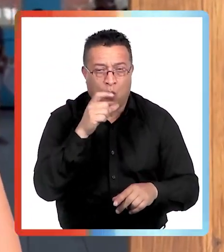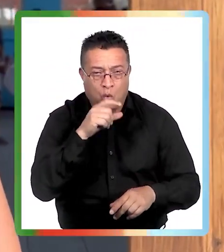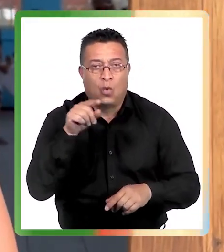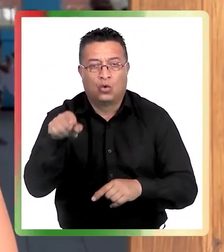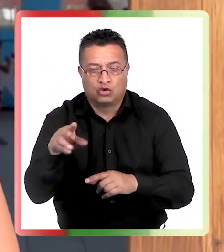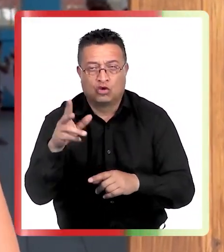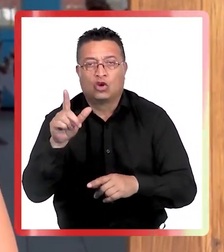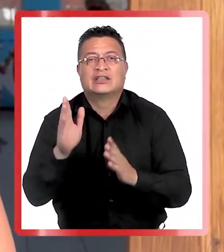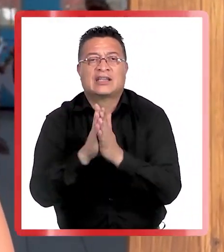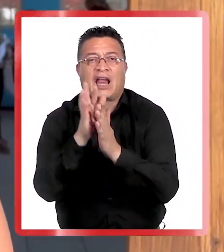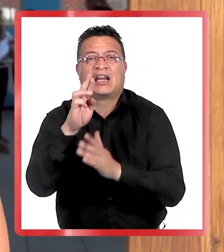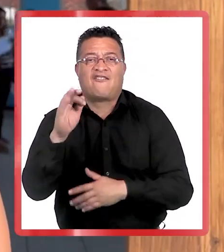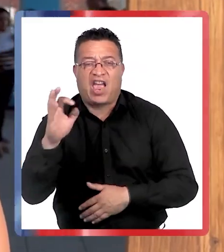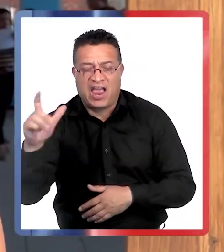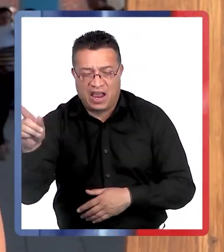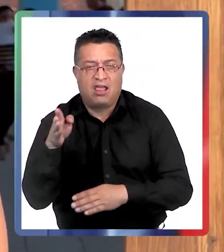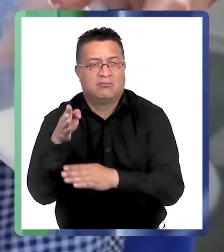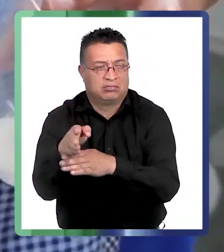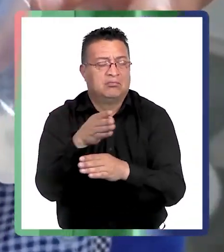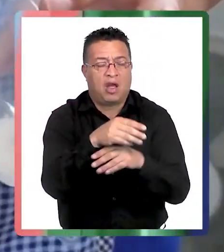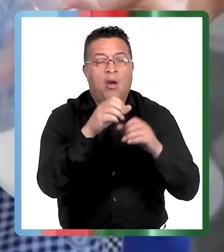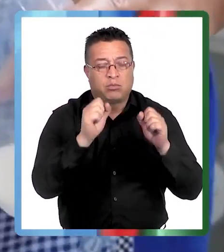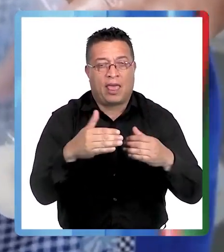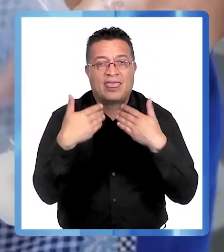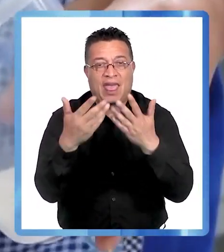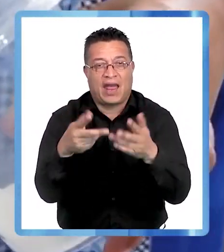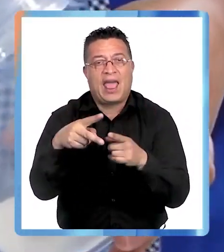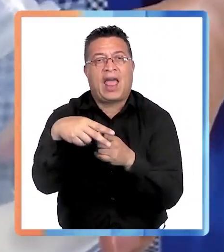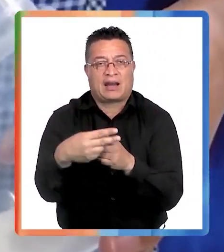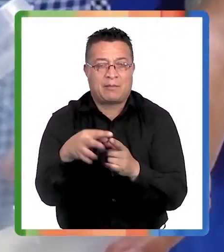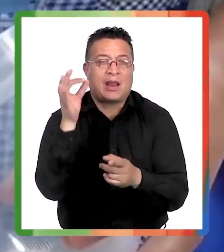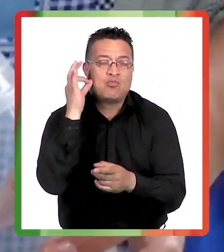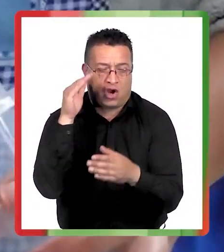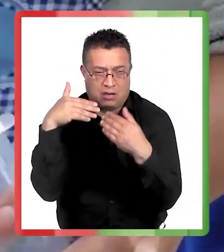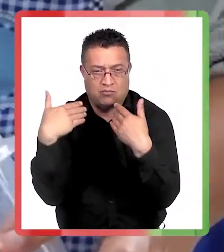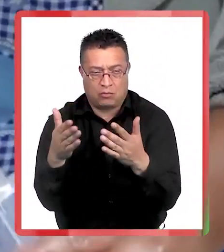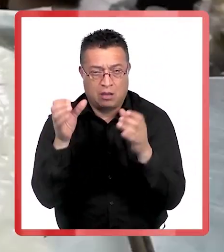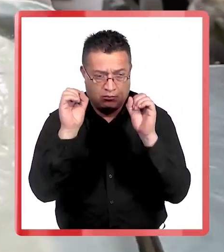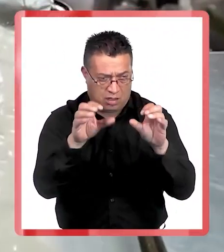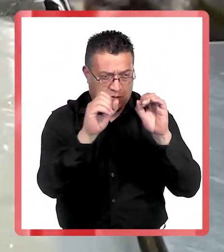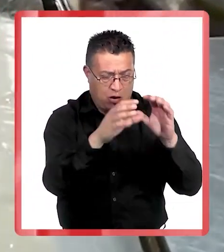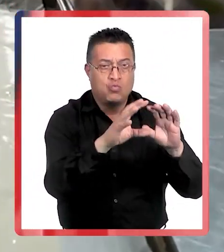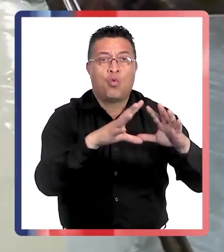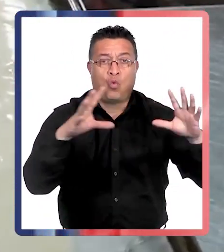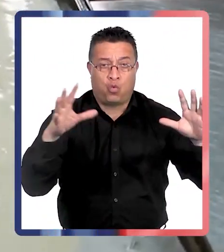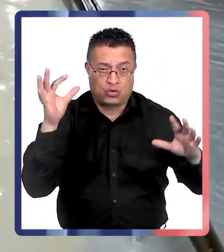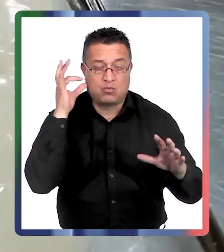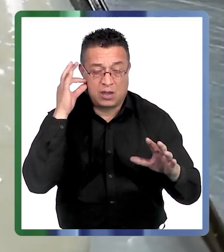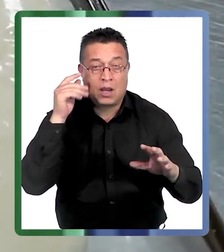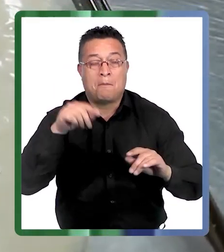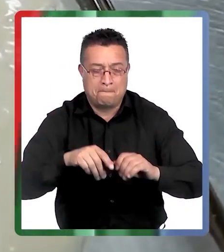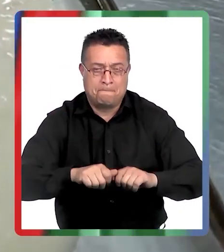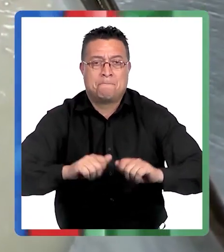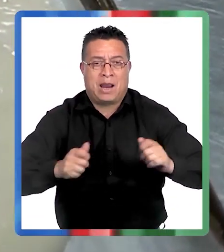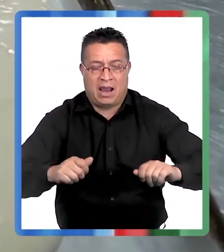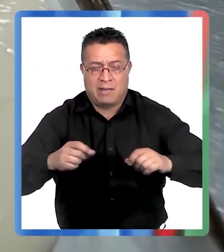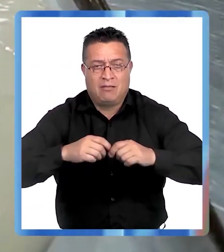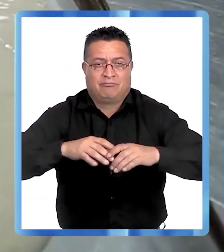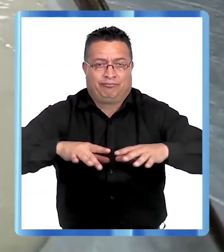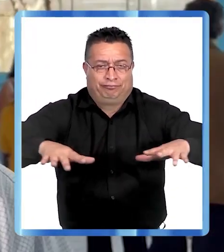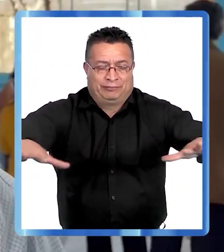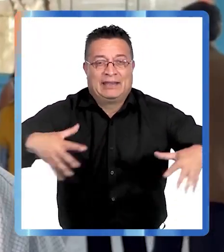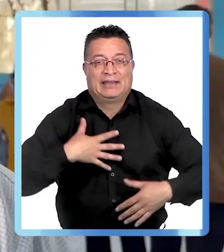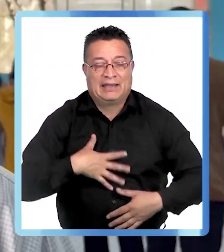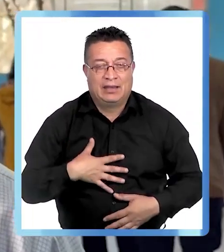Paula, San Rafael, y poder ir entregando herramientas a las mujeres. Este año hemos capacitado a varias mujeres, pero la idea es poder tener más alcance.